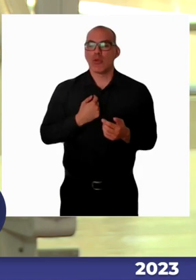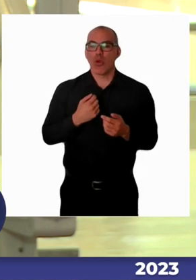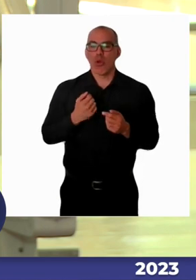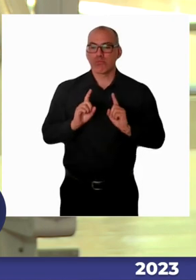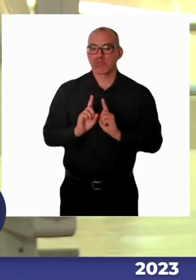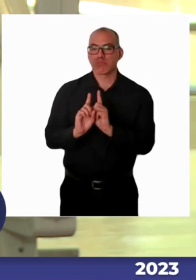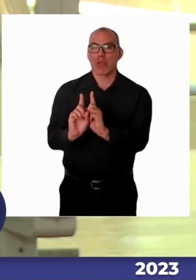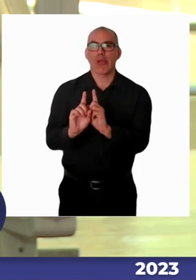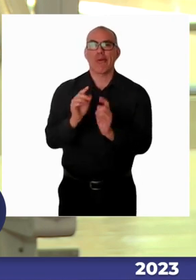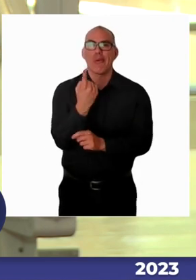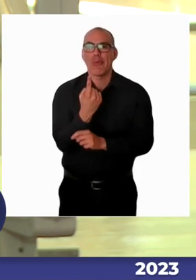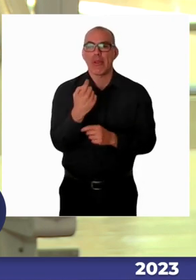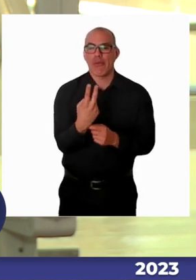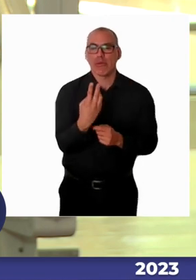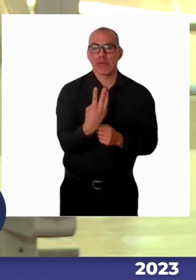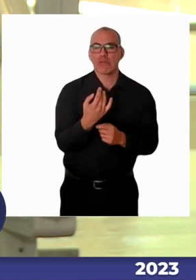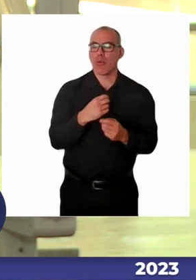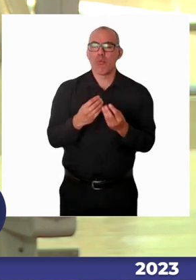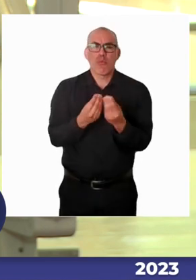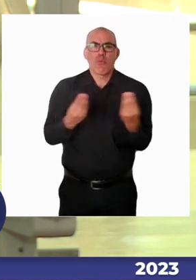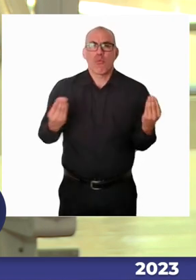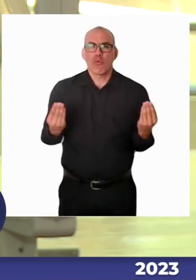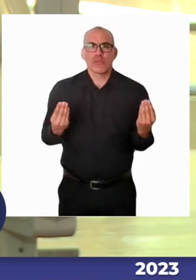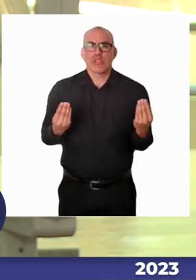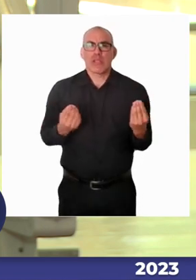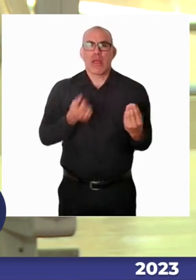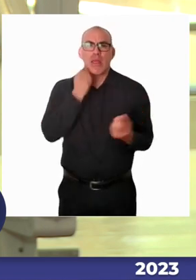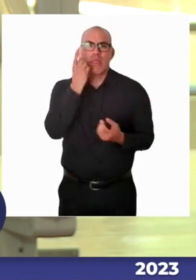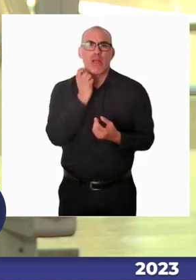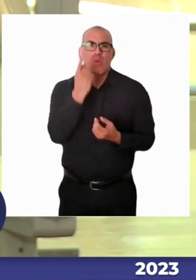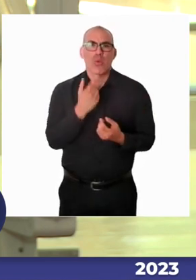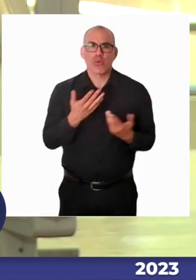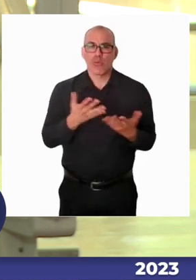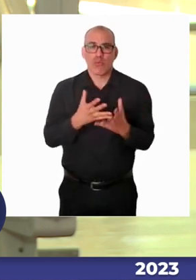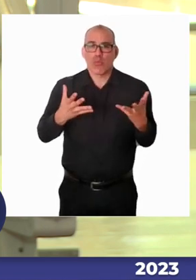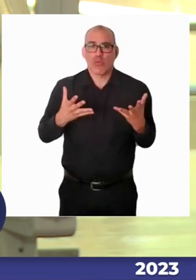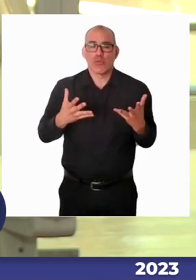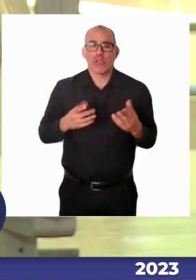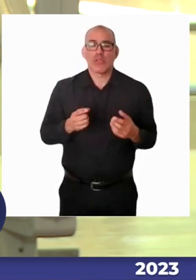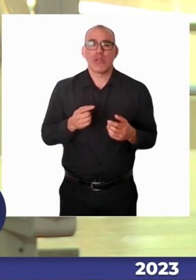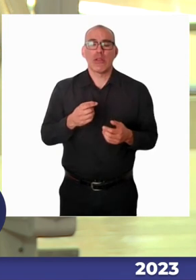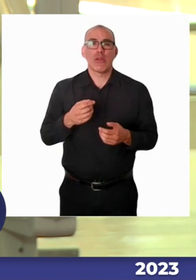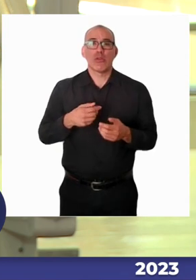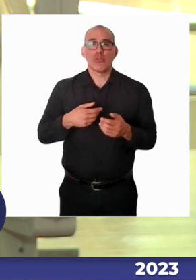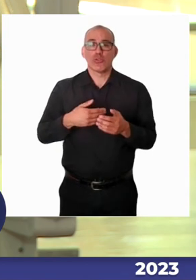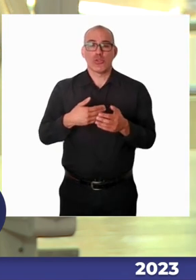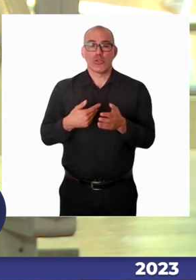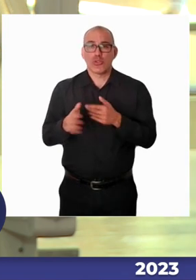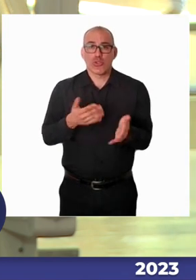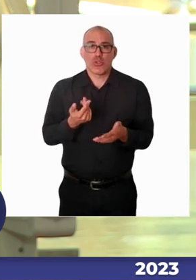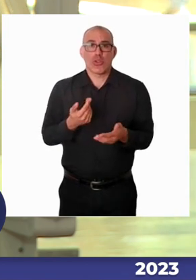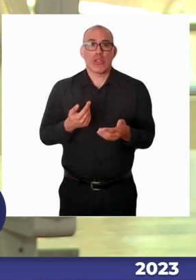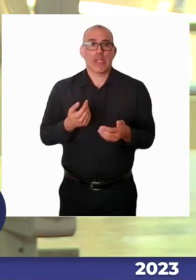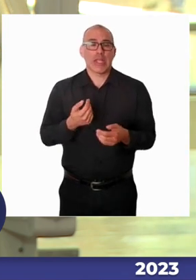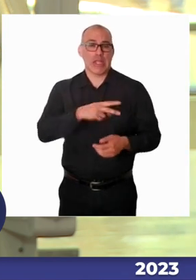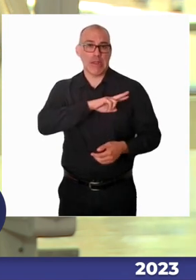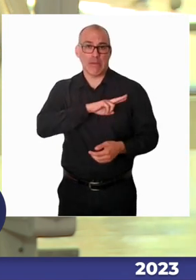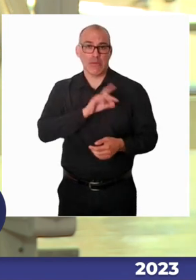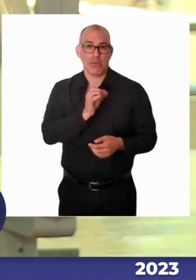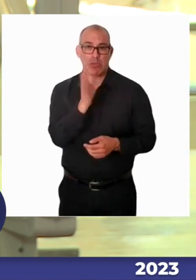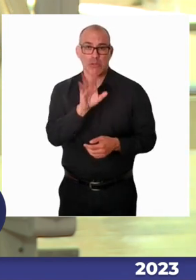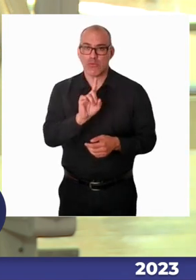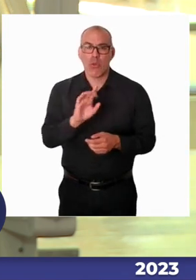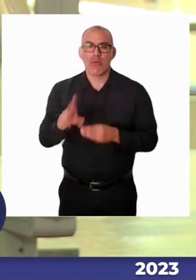enriquecimiento y no como una marginación. Hoy día todavía hay alumnos, alumnas, niños, niñas que sufren por la marginación y más